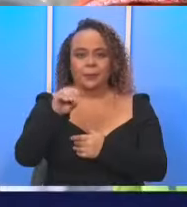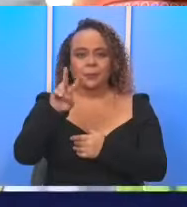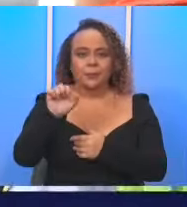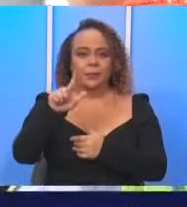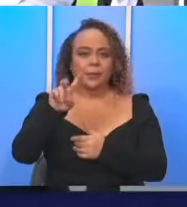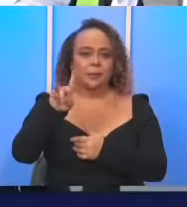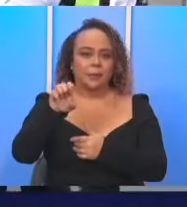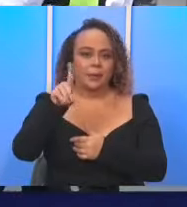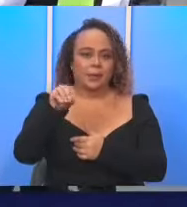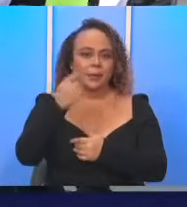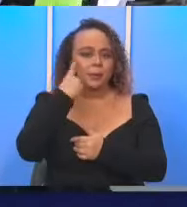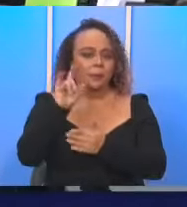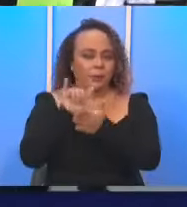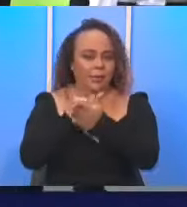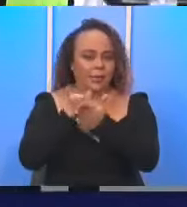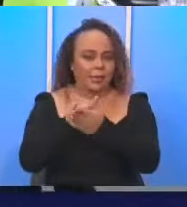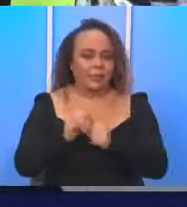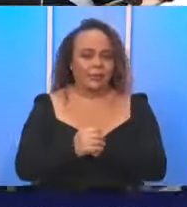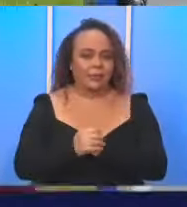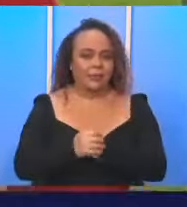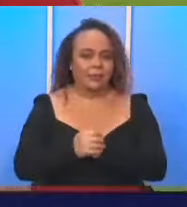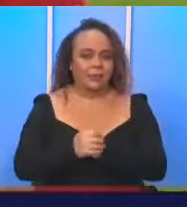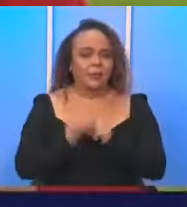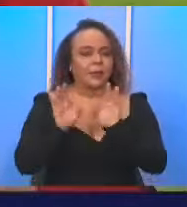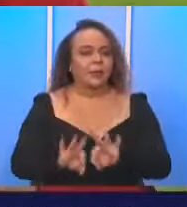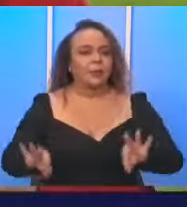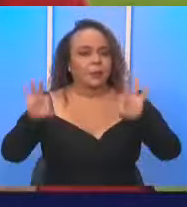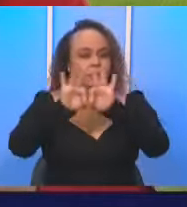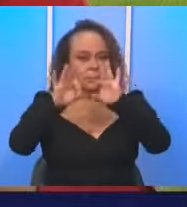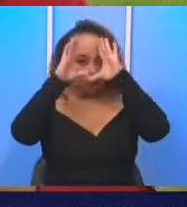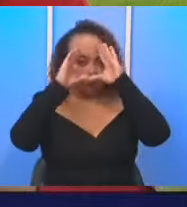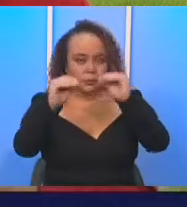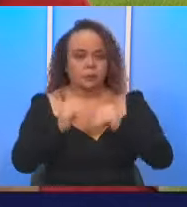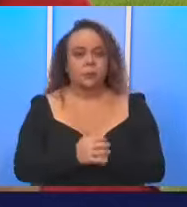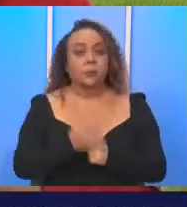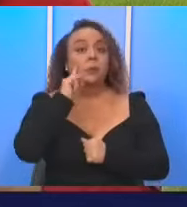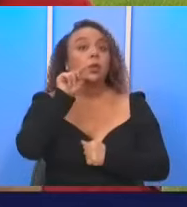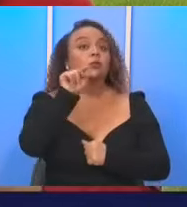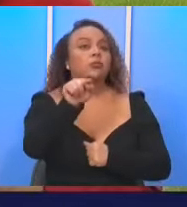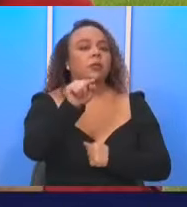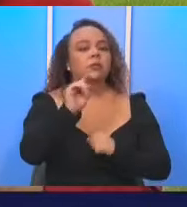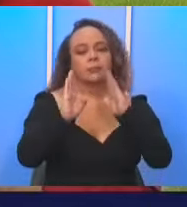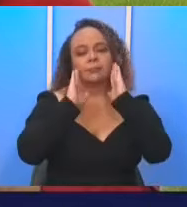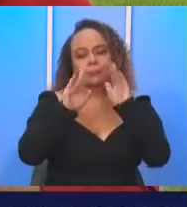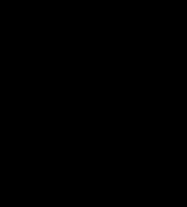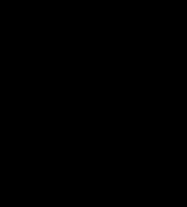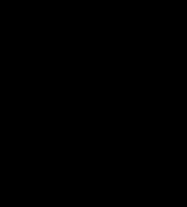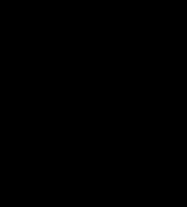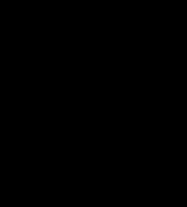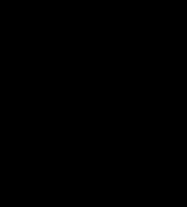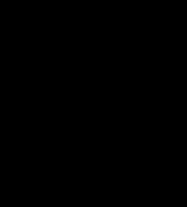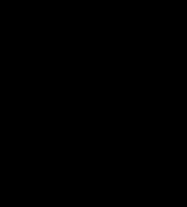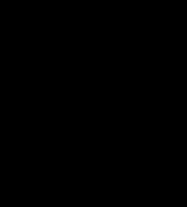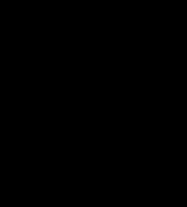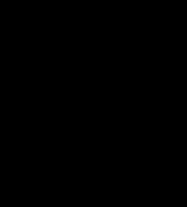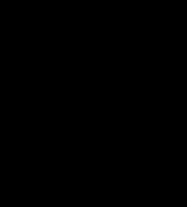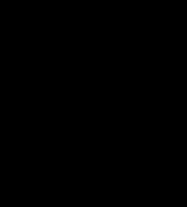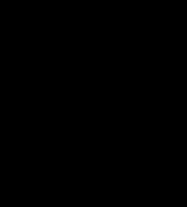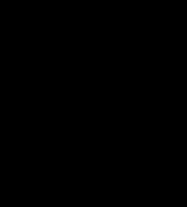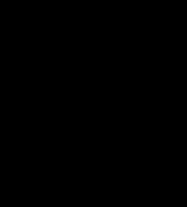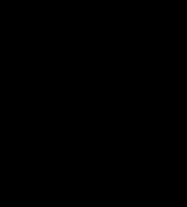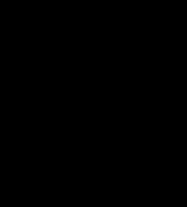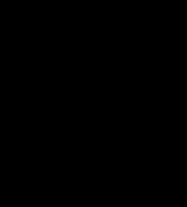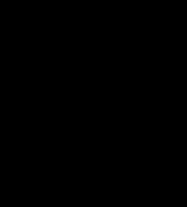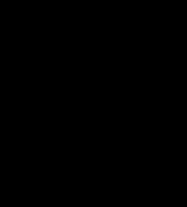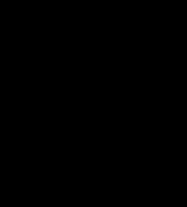Álvaro Valverde Loaiza, por esta importante información, para que se tengan en cuenta también cómo van a estar los operativos y circule también